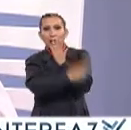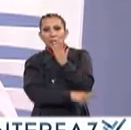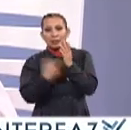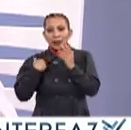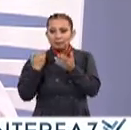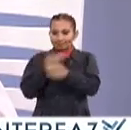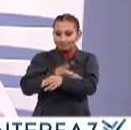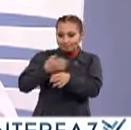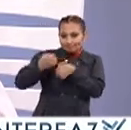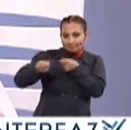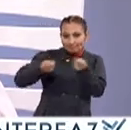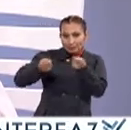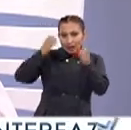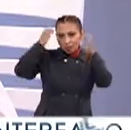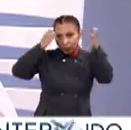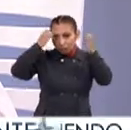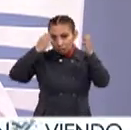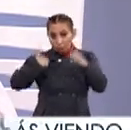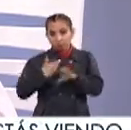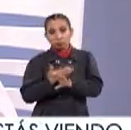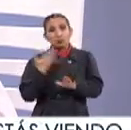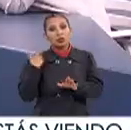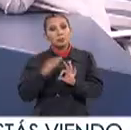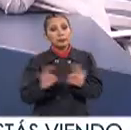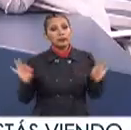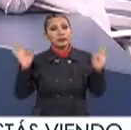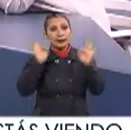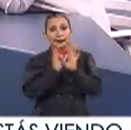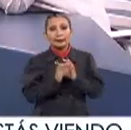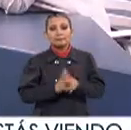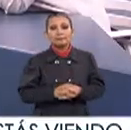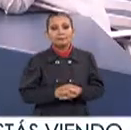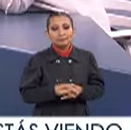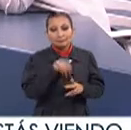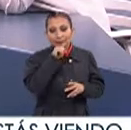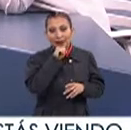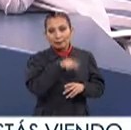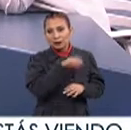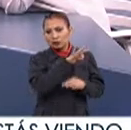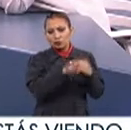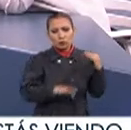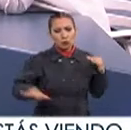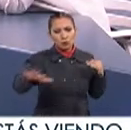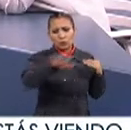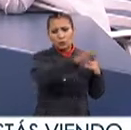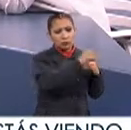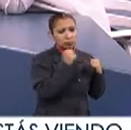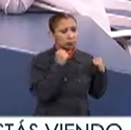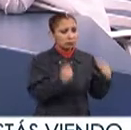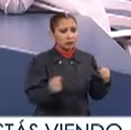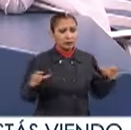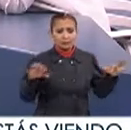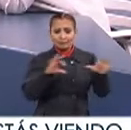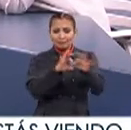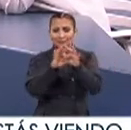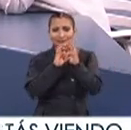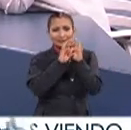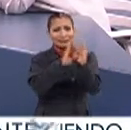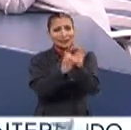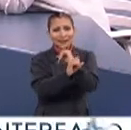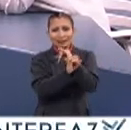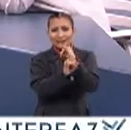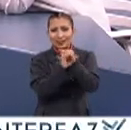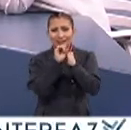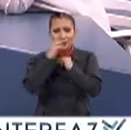mediación Que hemos realizado En las exposiciones Ha sido muy importante Tener por ejemplo Toda esta fuerza Que tenemos en realidad Constituida en redes